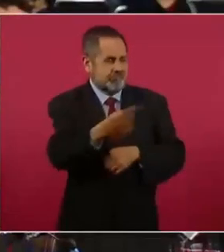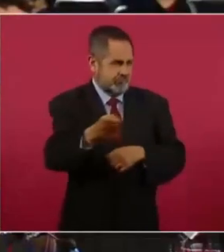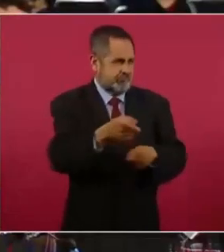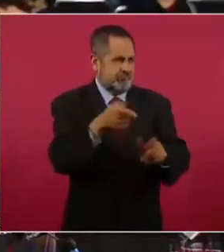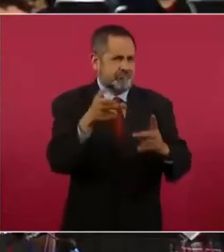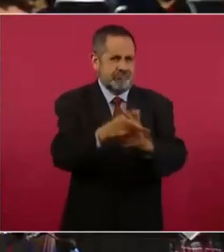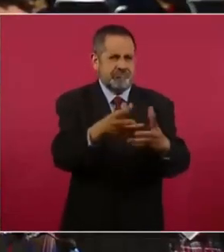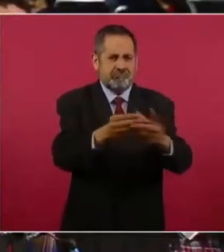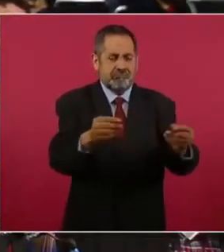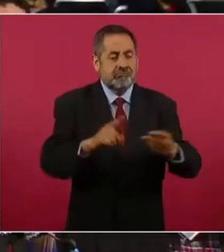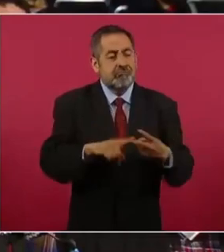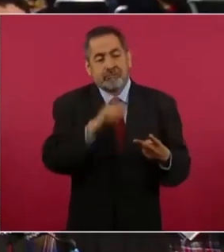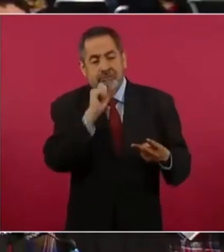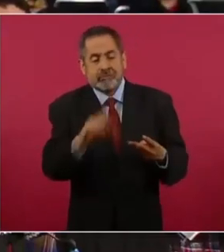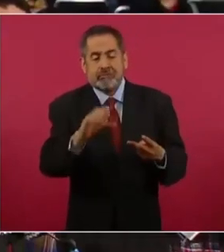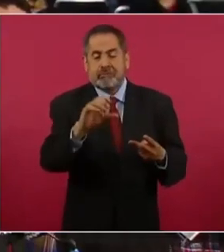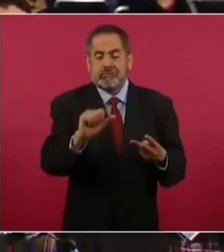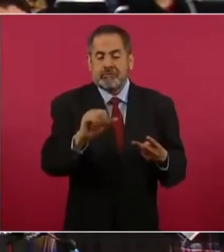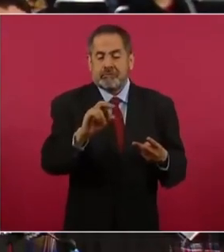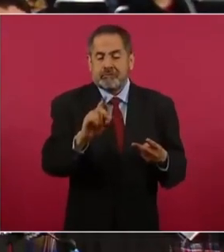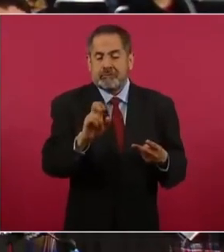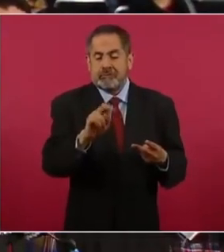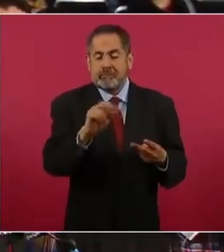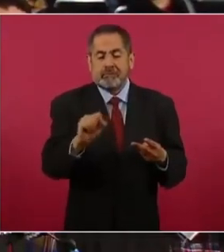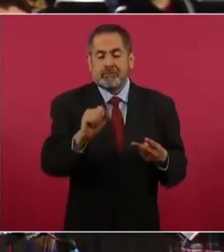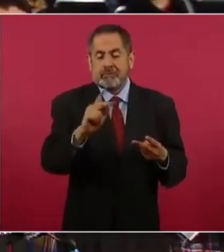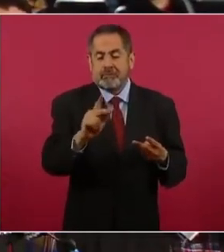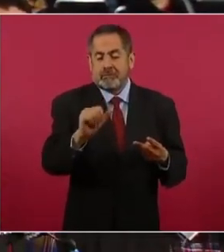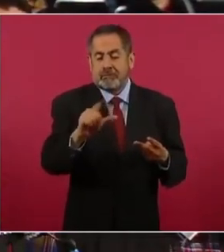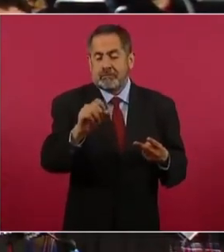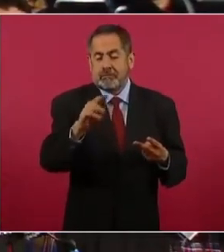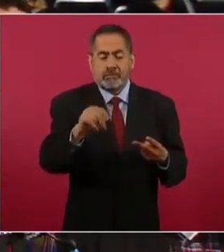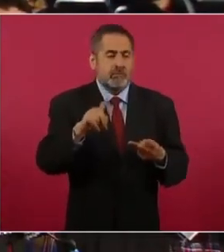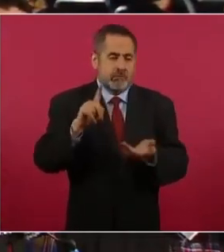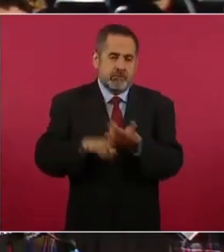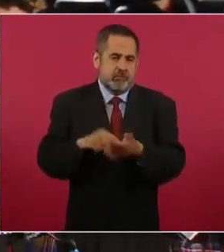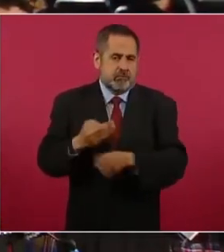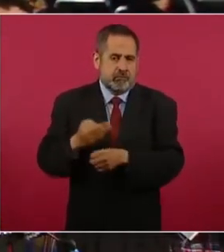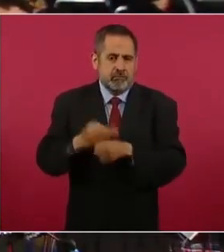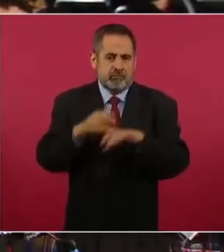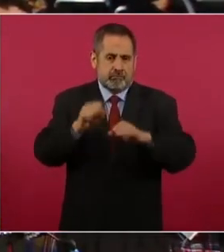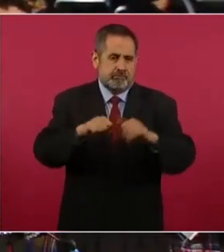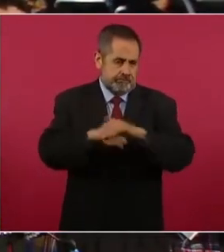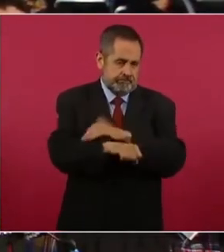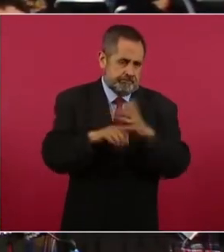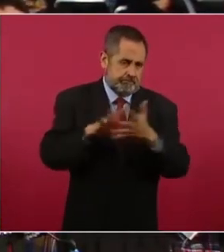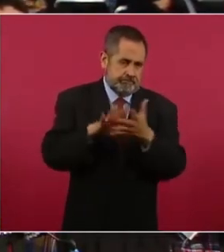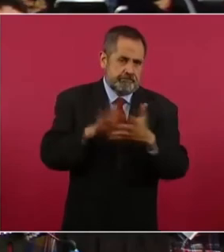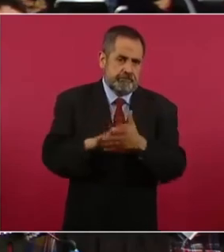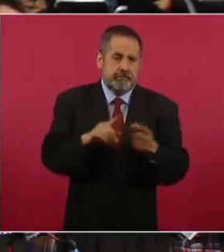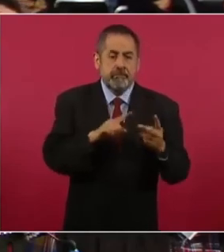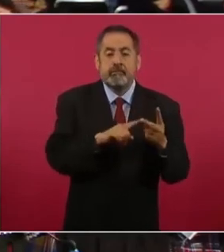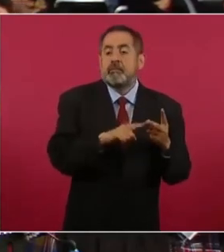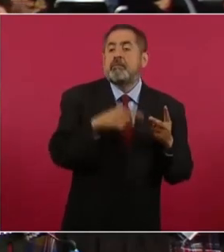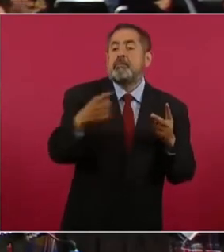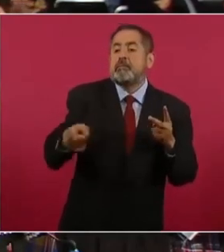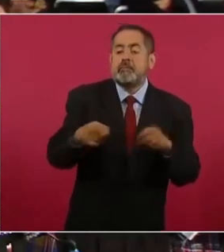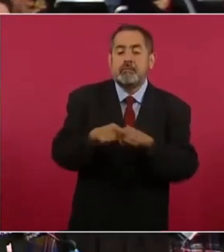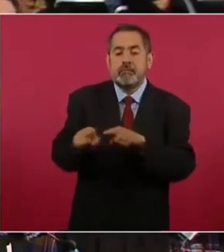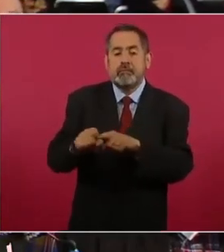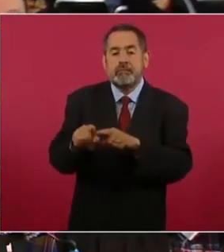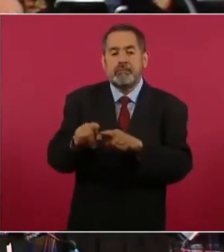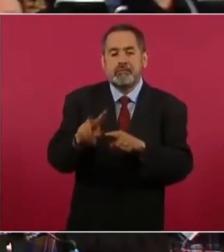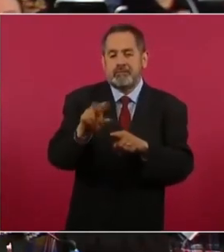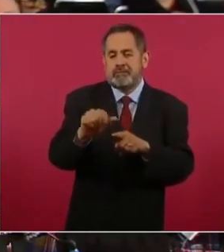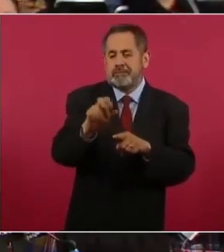a Cárdenas Palomino, que hoy está detenido aquí en México por el delito de tortura hacia los hermanos Vallarta sobre el